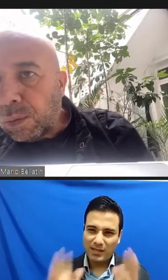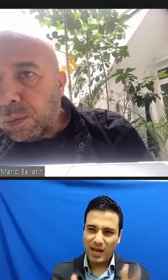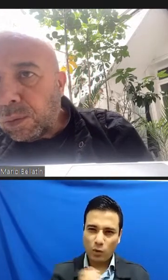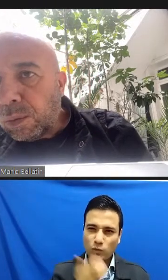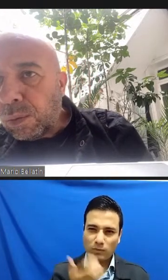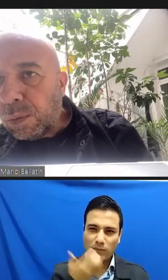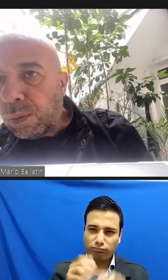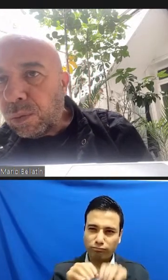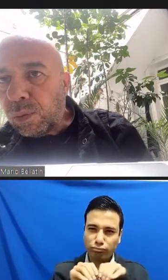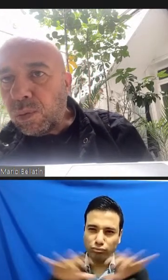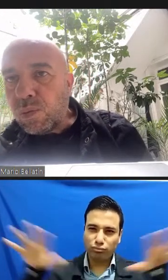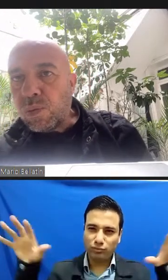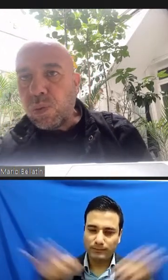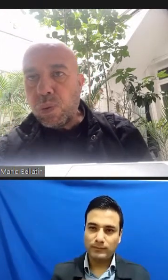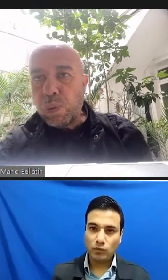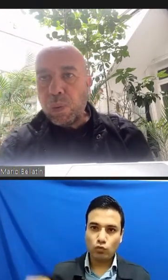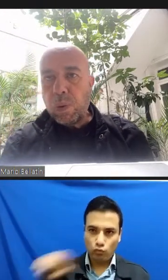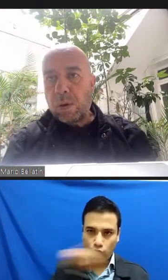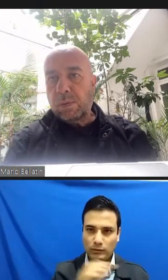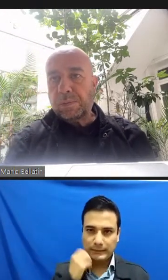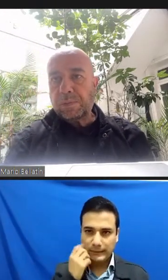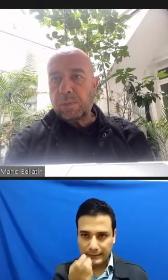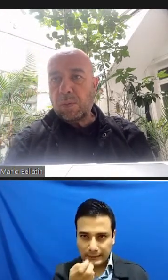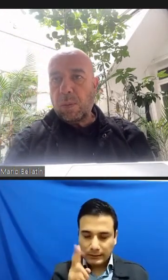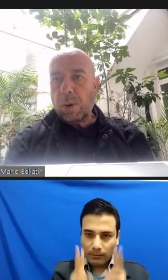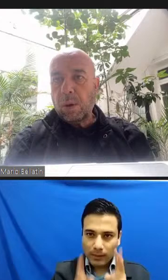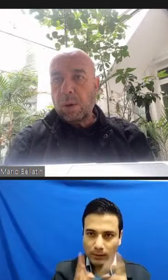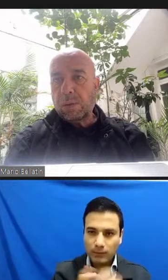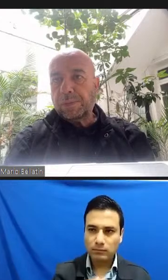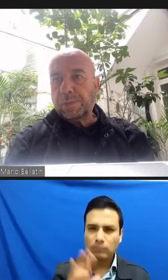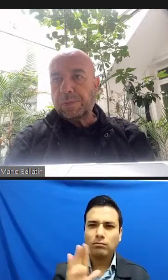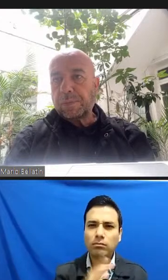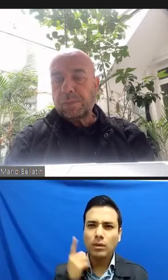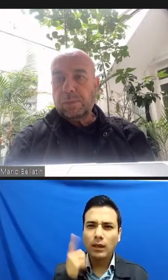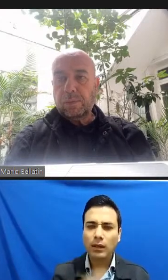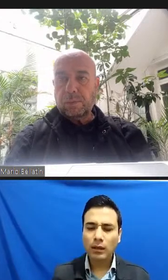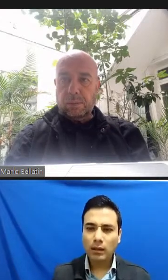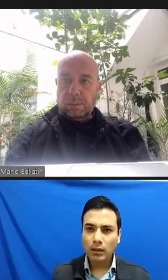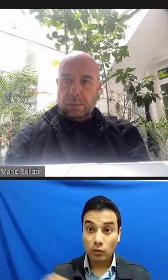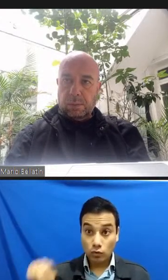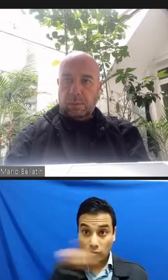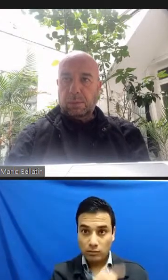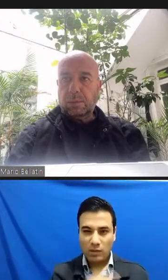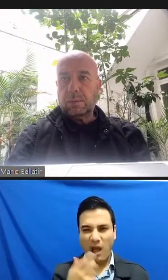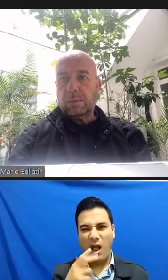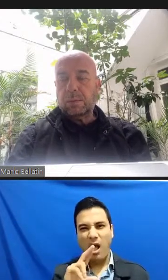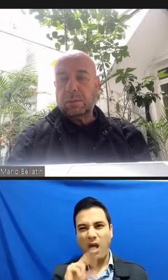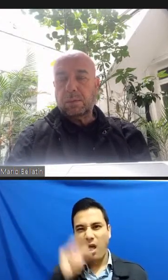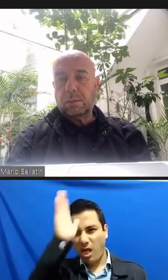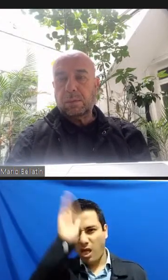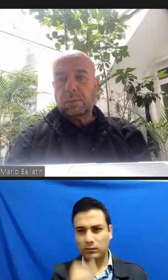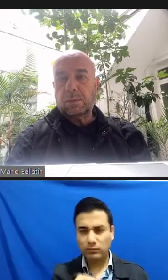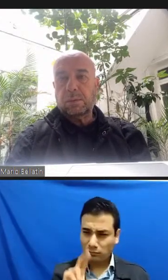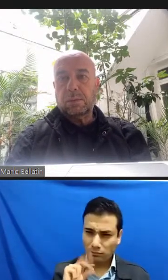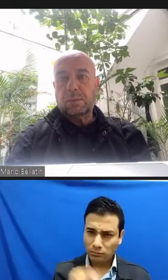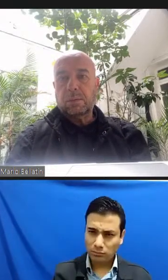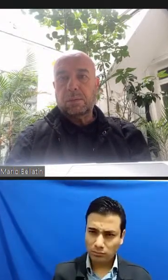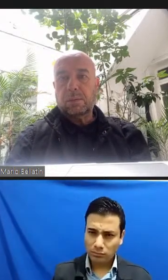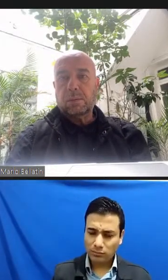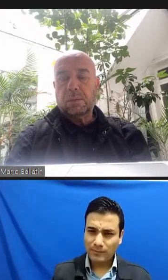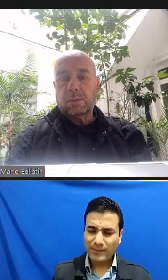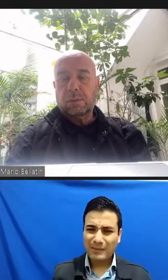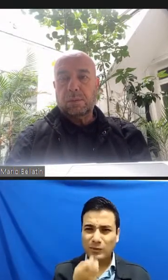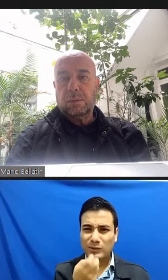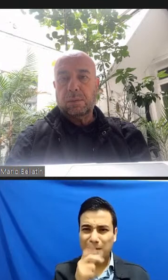necesariamente en desacuerdo con las prácticas que conlleva, pero su conceptualidad